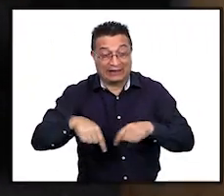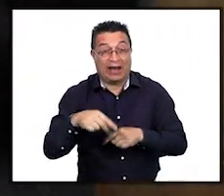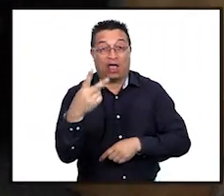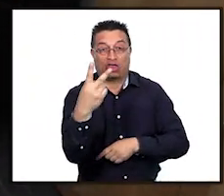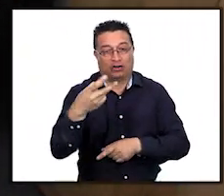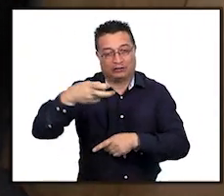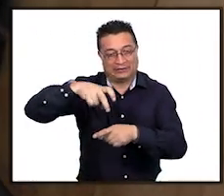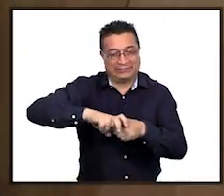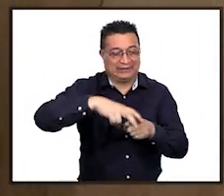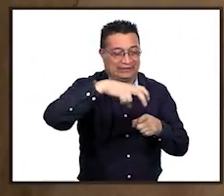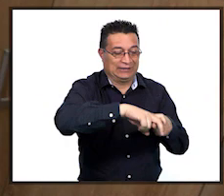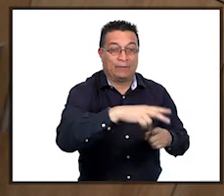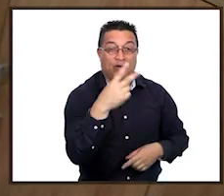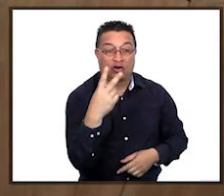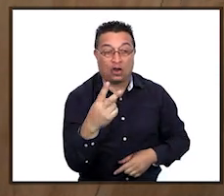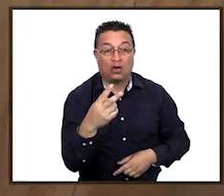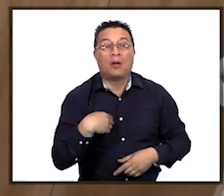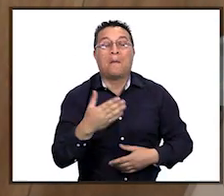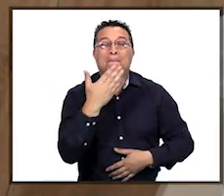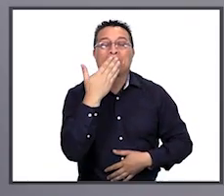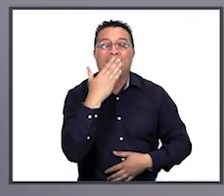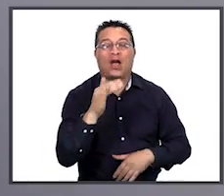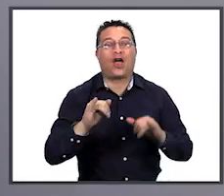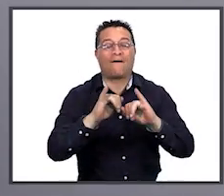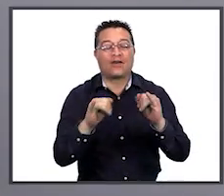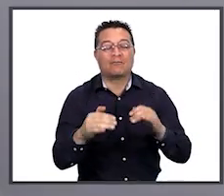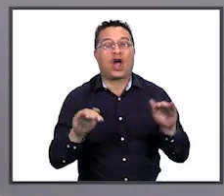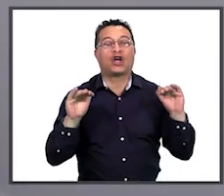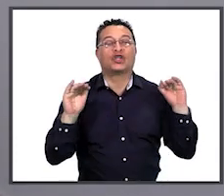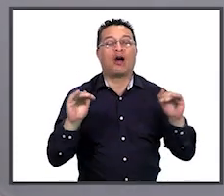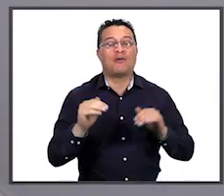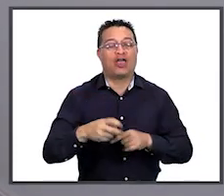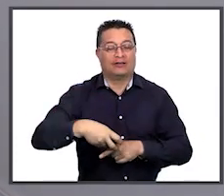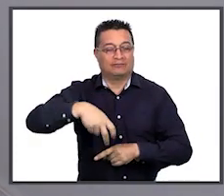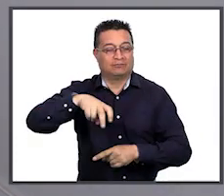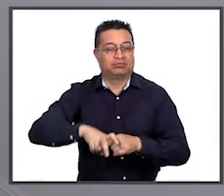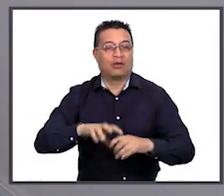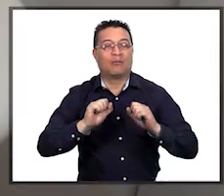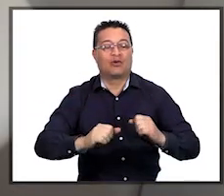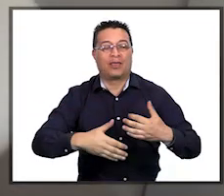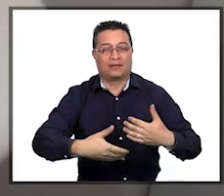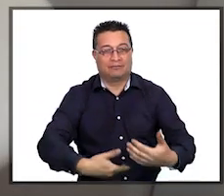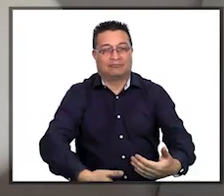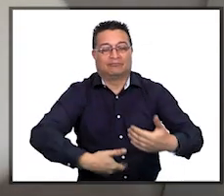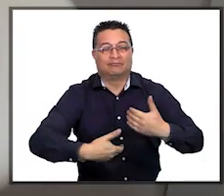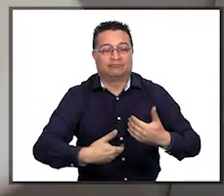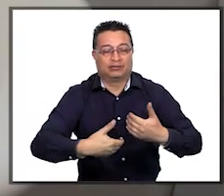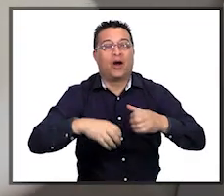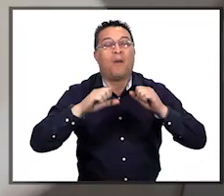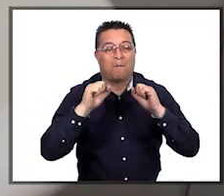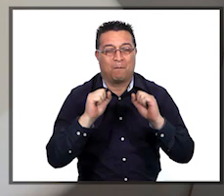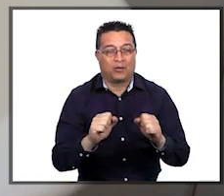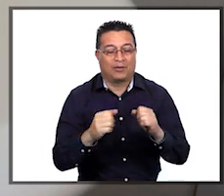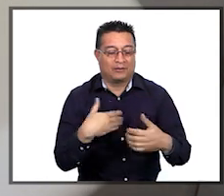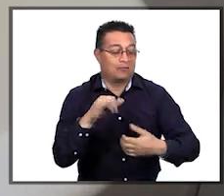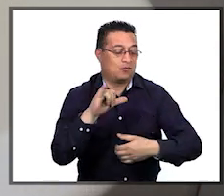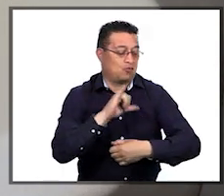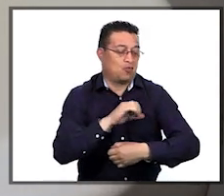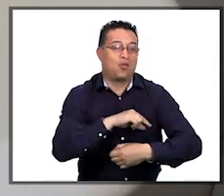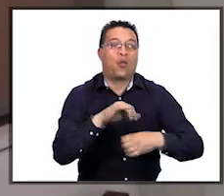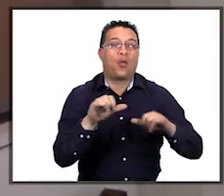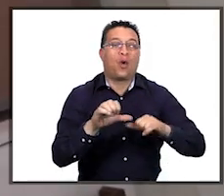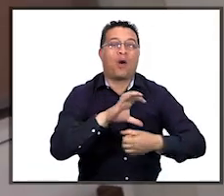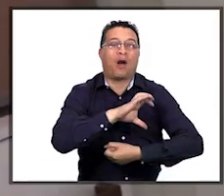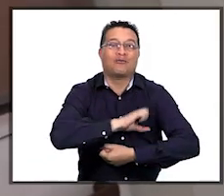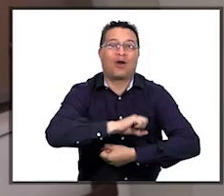sillones, los cuales permiten de una mejor manera o una comodidad para poder tener la opción de poder darle pecho a su